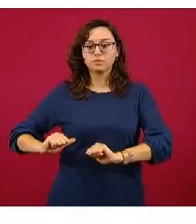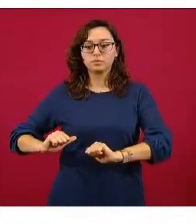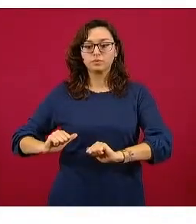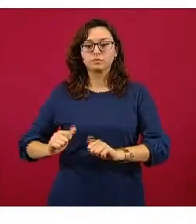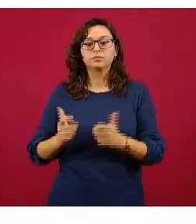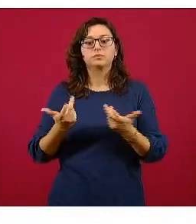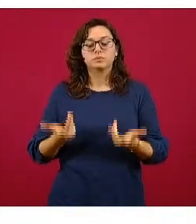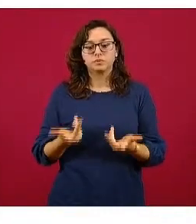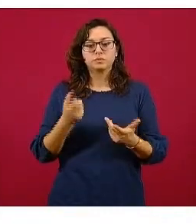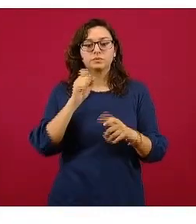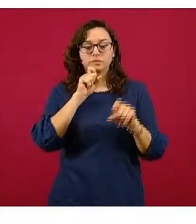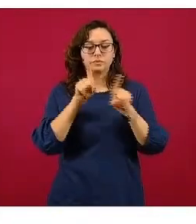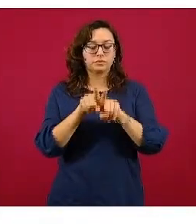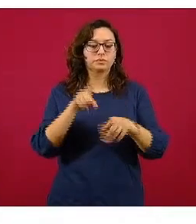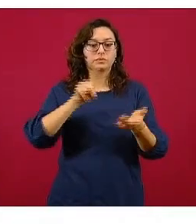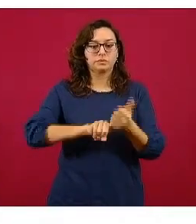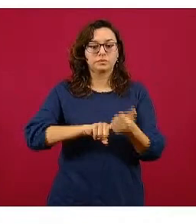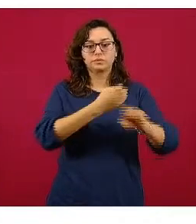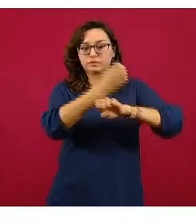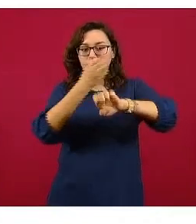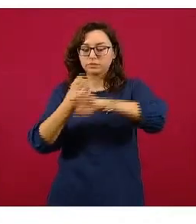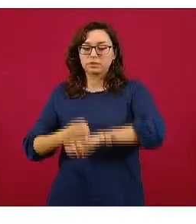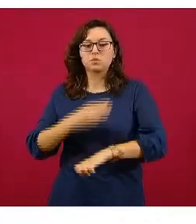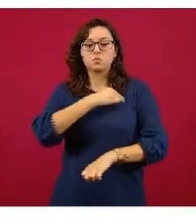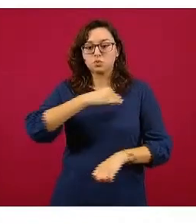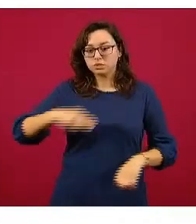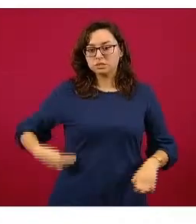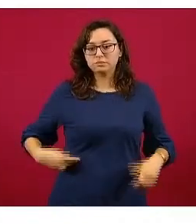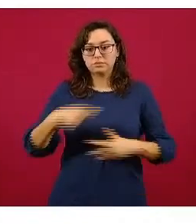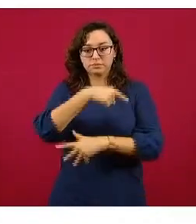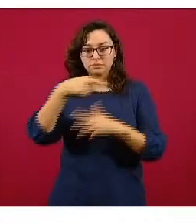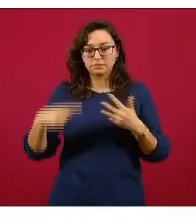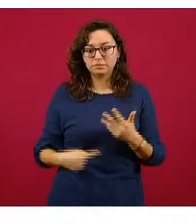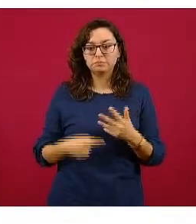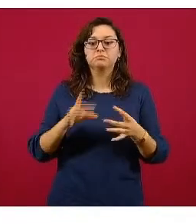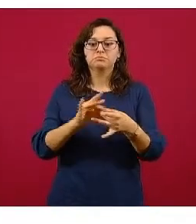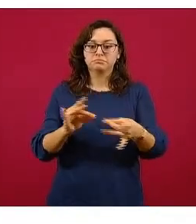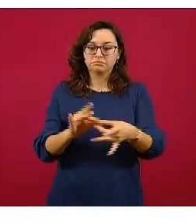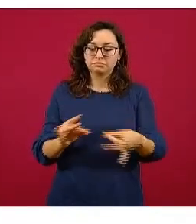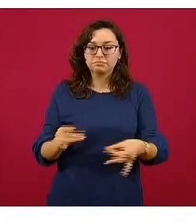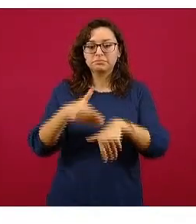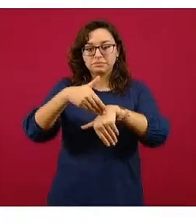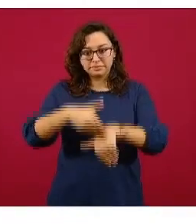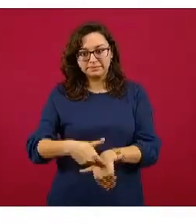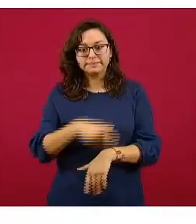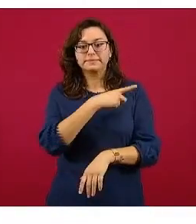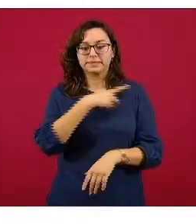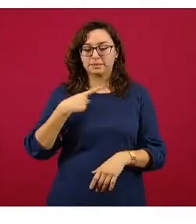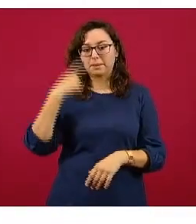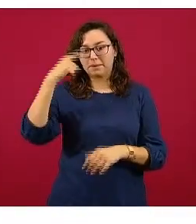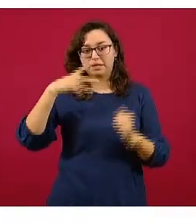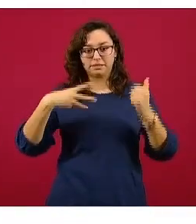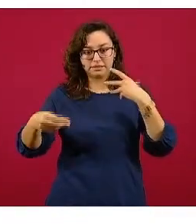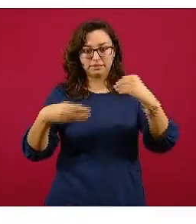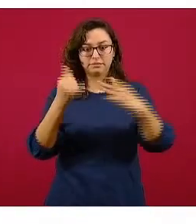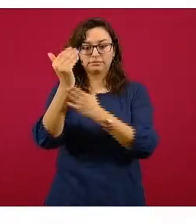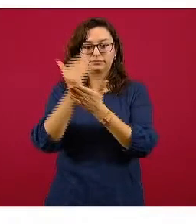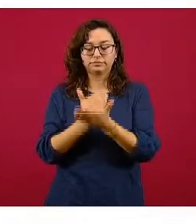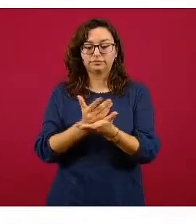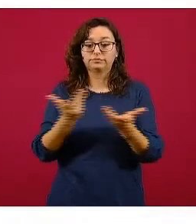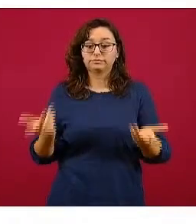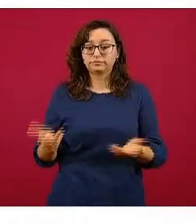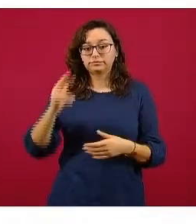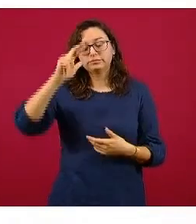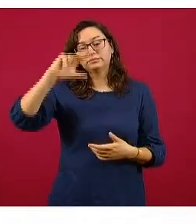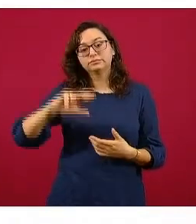entidades y en nuestros municipios están implementando para poder disminuir la transmisión. Recordemos que la única